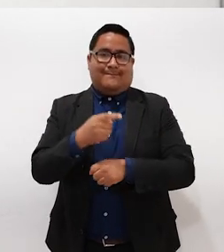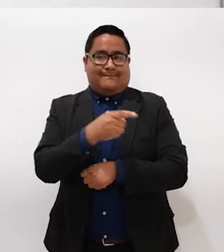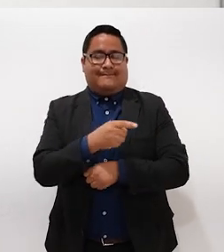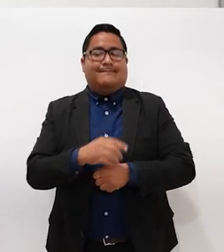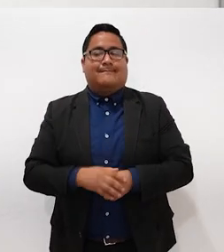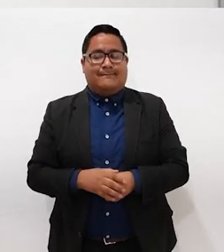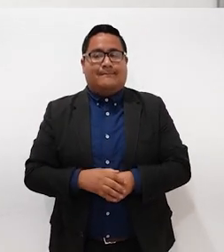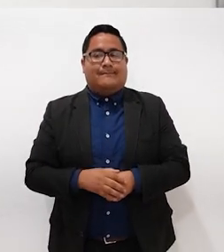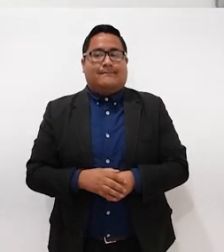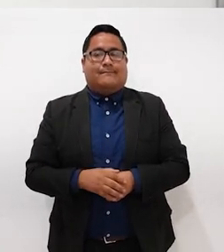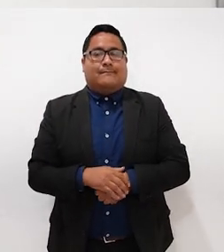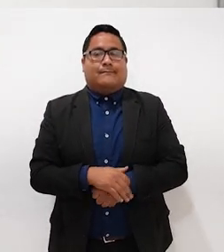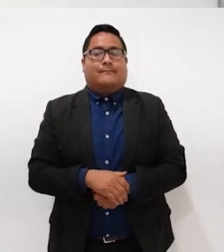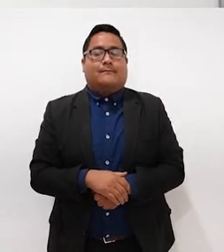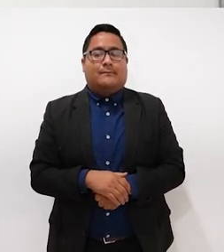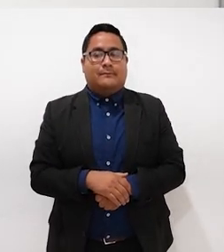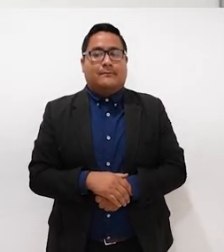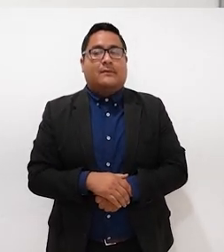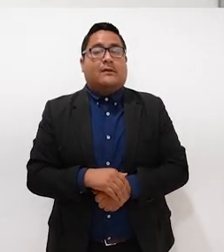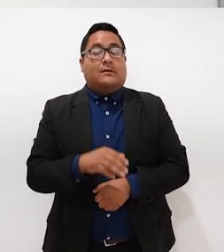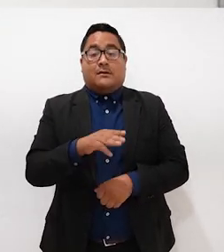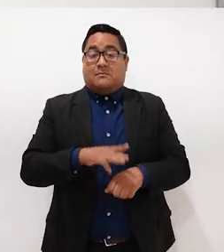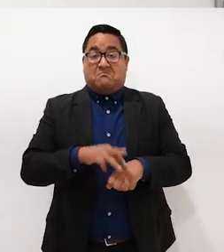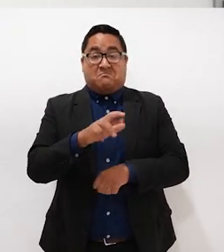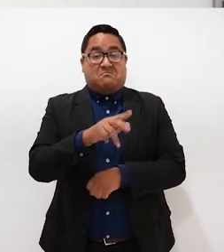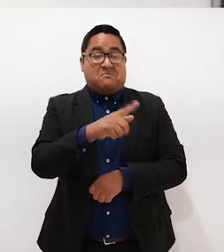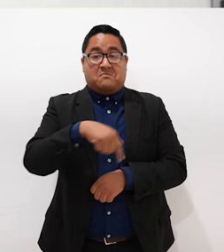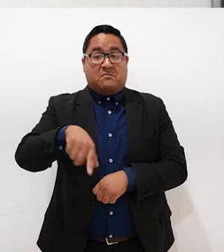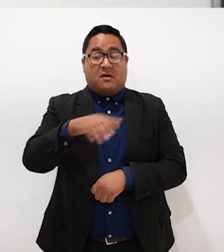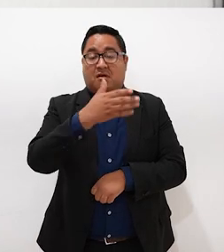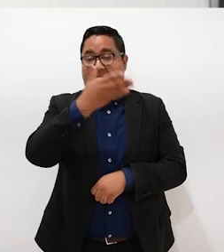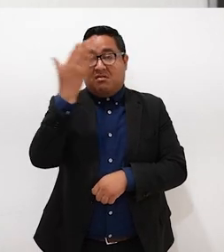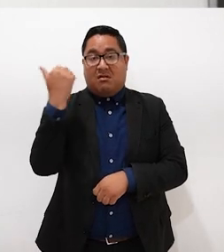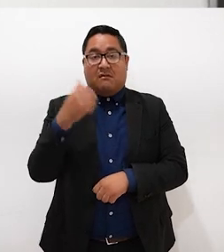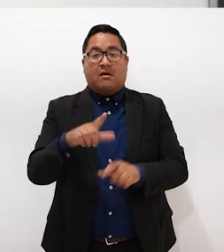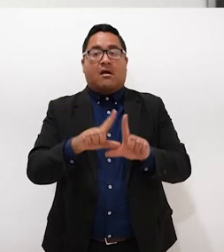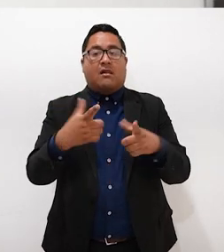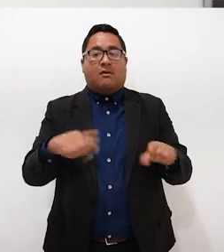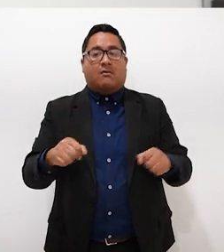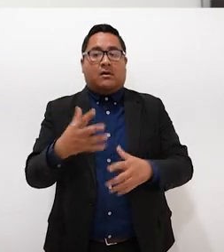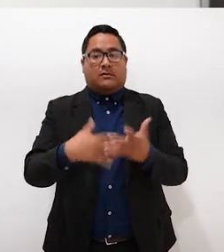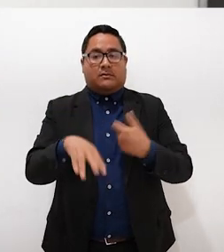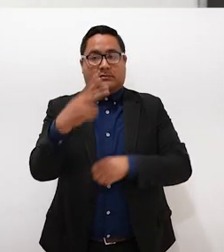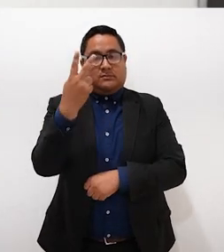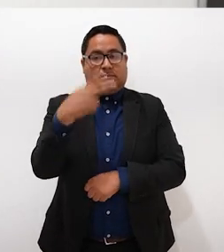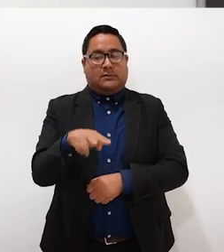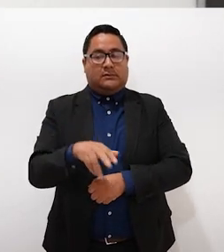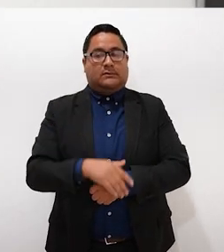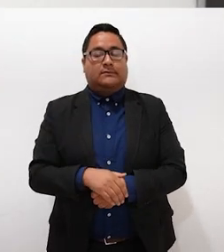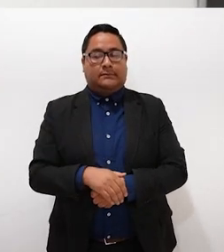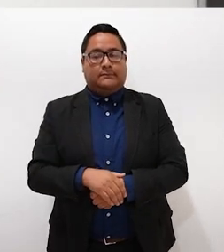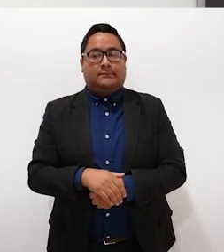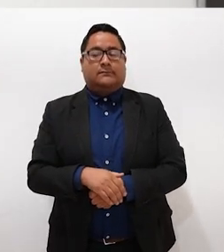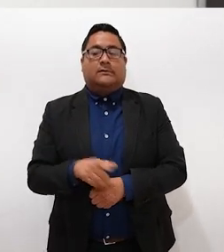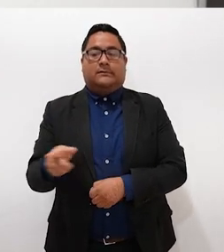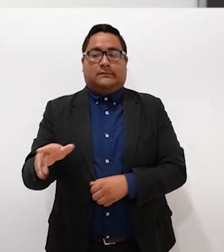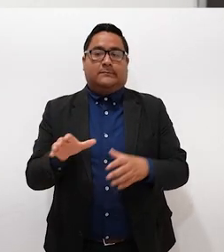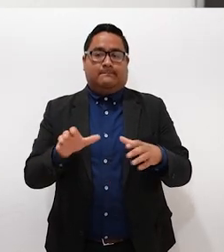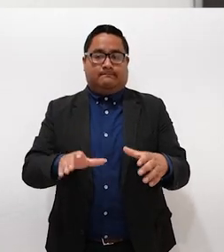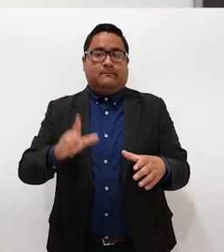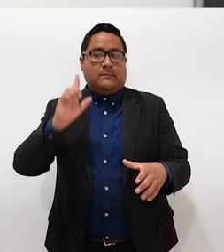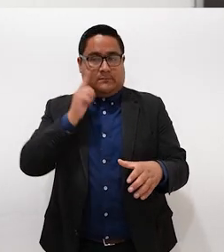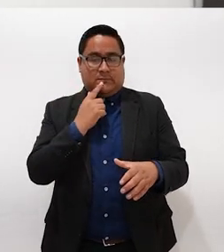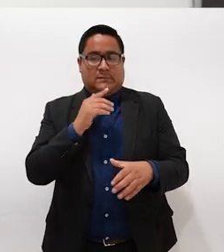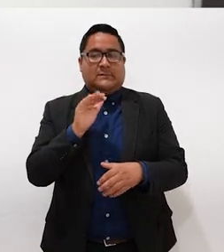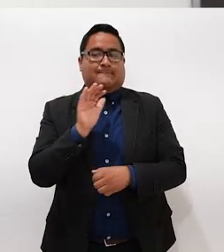los primeros a los que los mandan para que los puedan ayudar y mayormente no saben el lenguaje de señas mexicanas. Y bueno, la comunidad